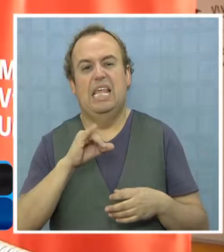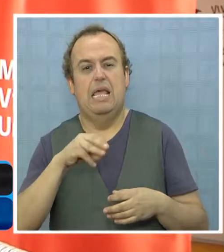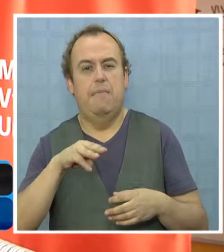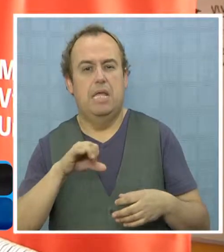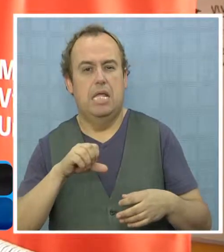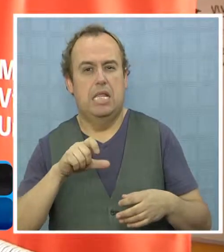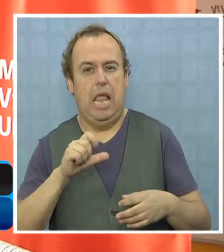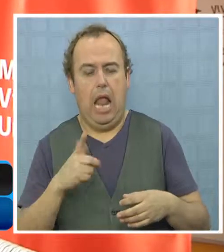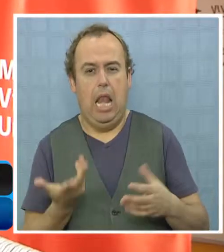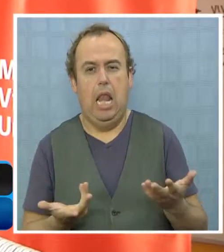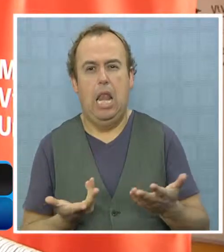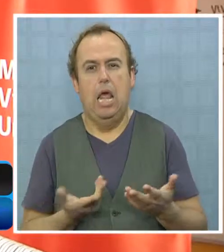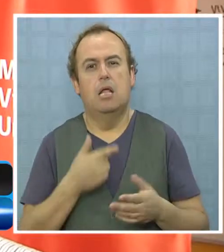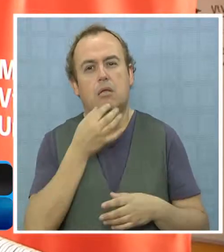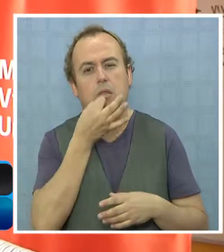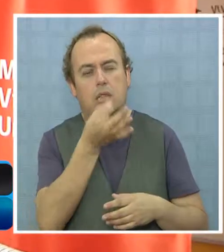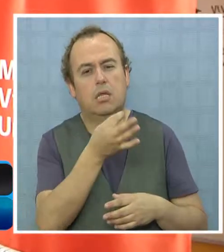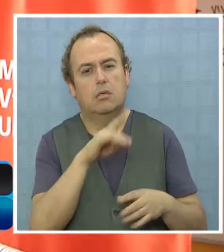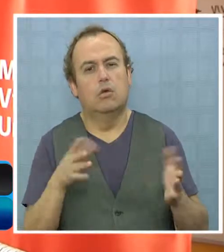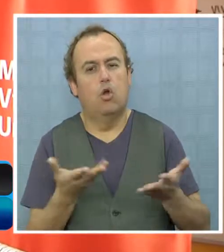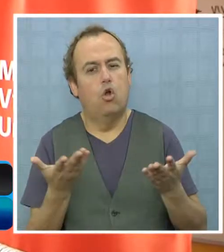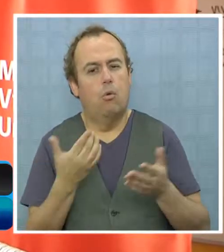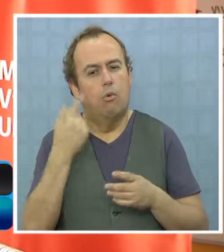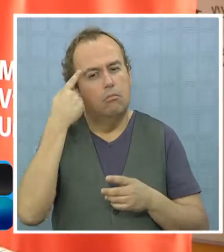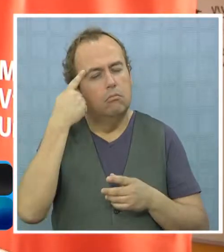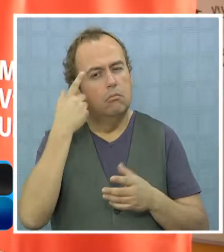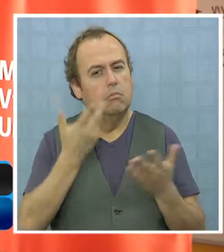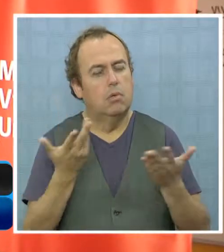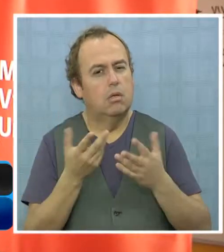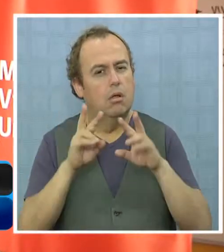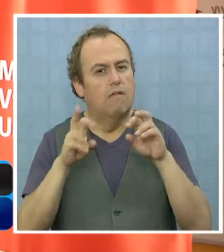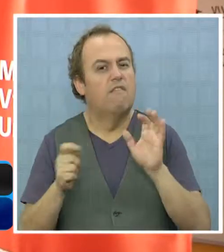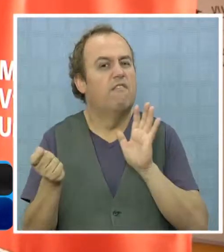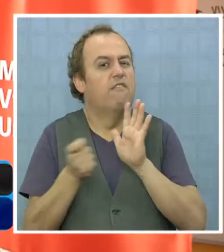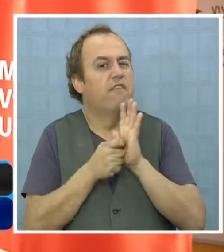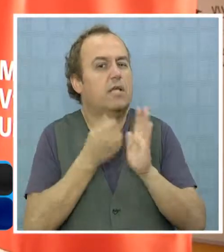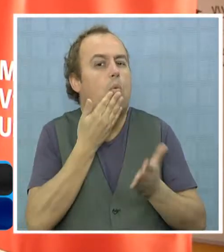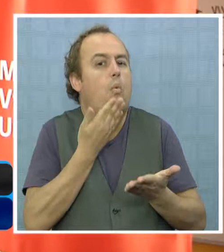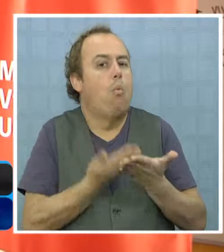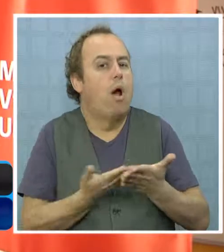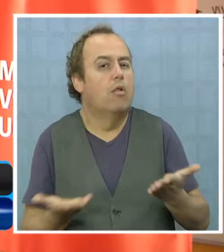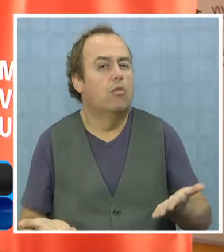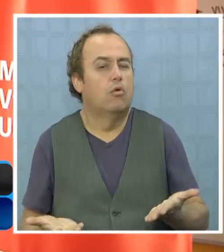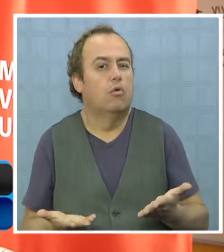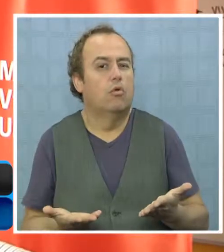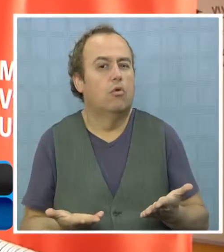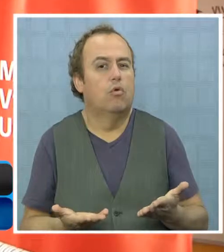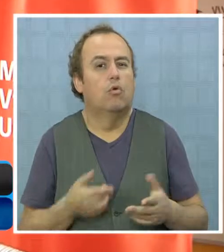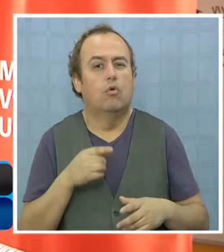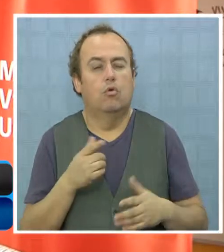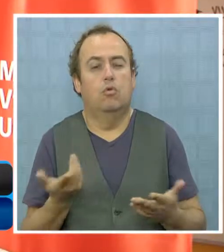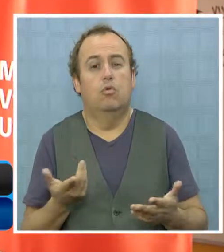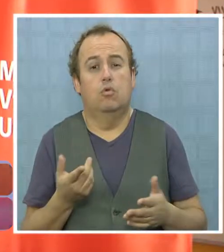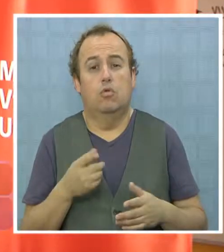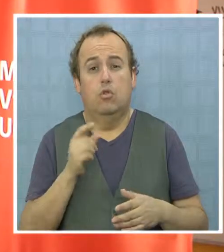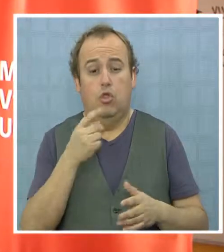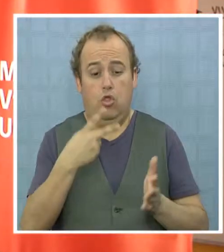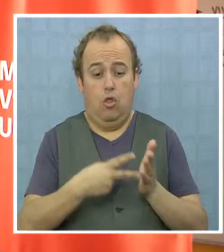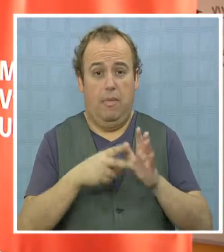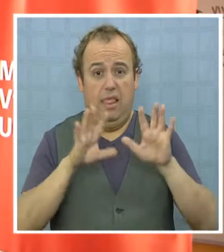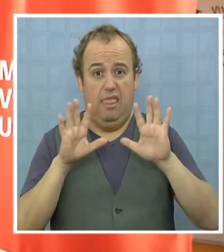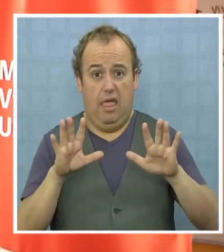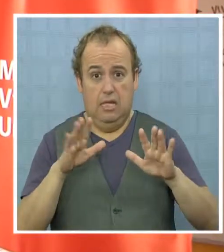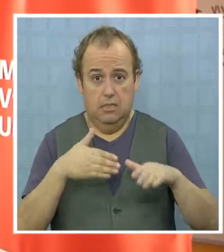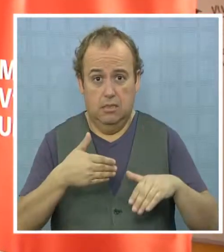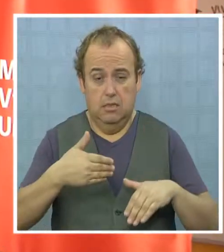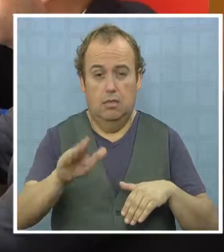Bueno, a propósito de eso hay que analizar la fecha de la ocurrencia de los hechos, porque desde el 2010 en adelante